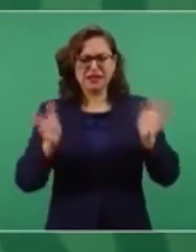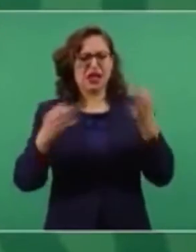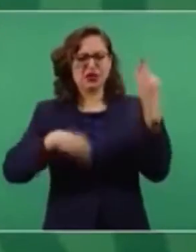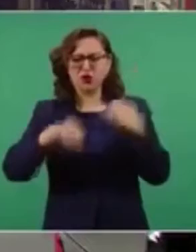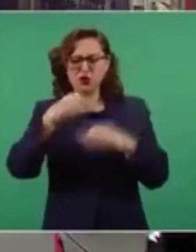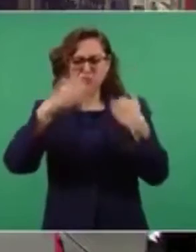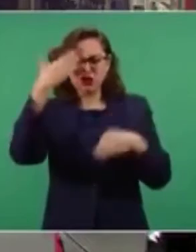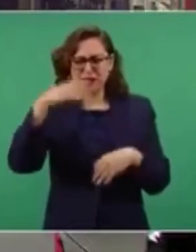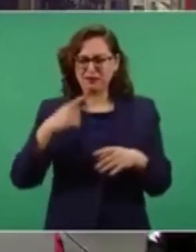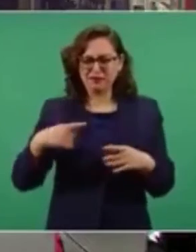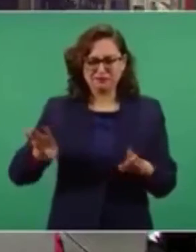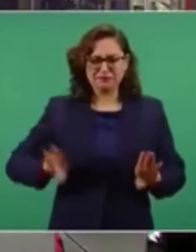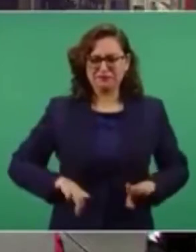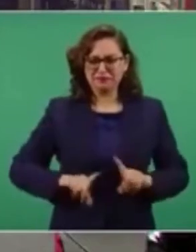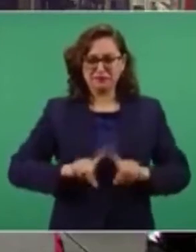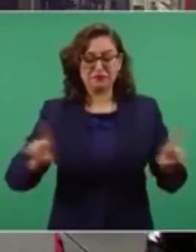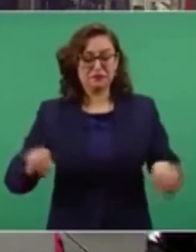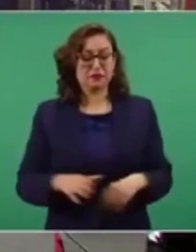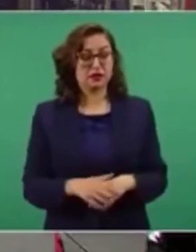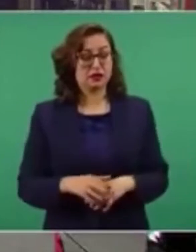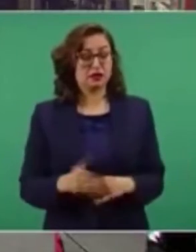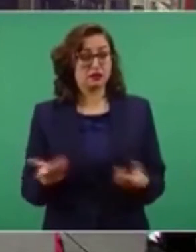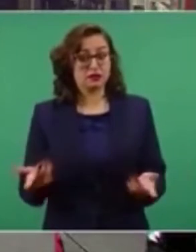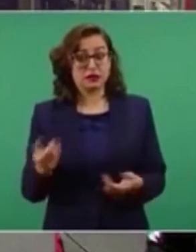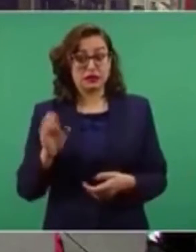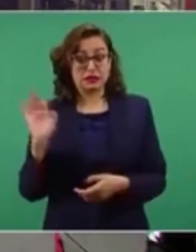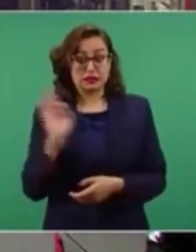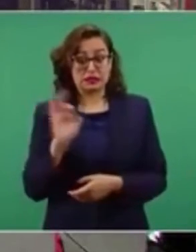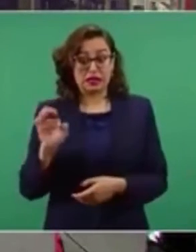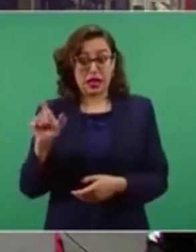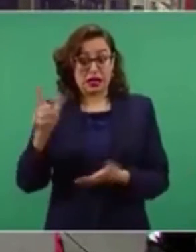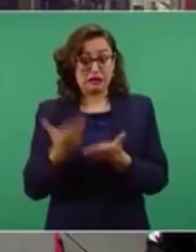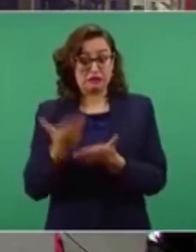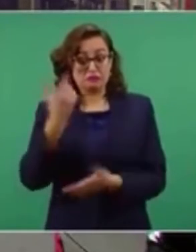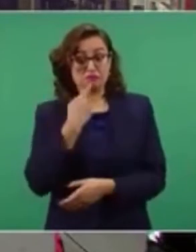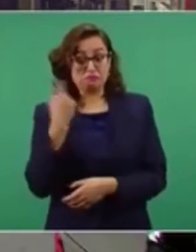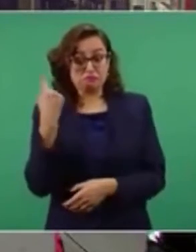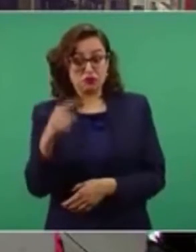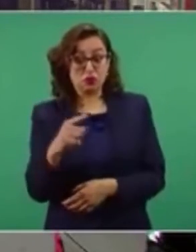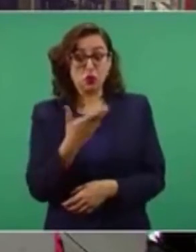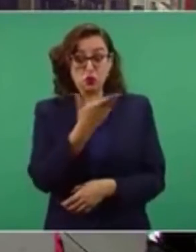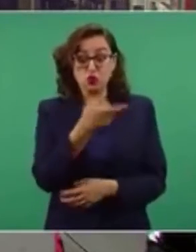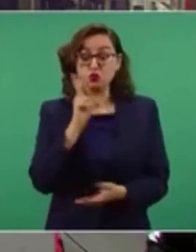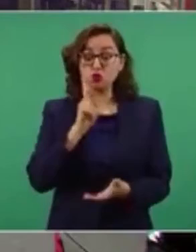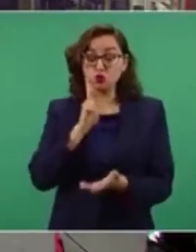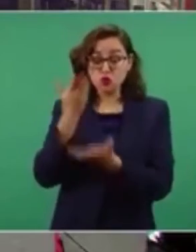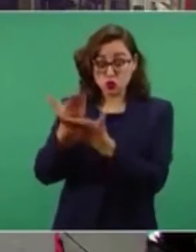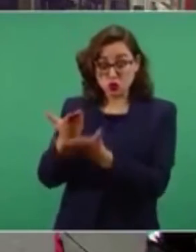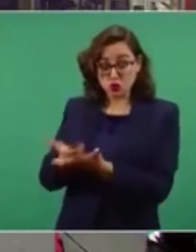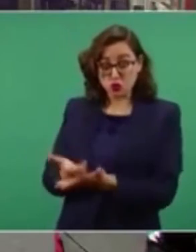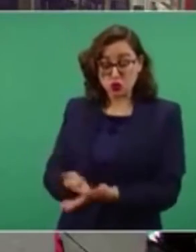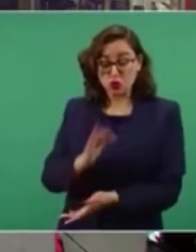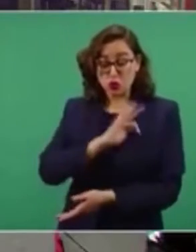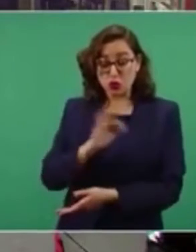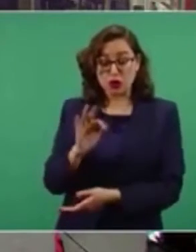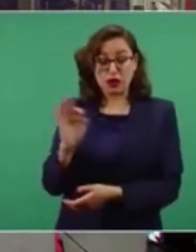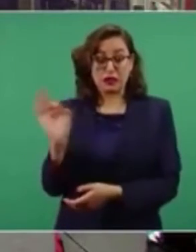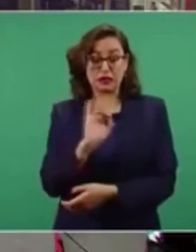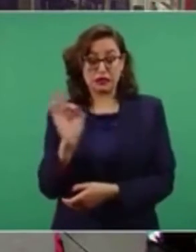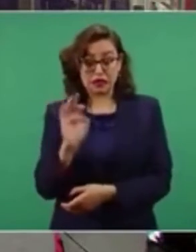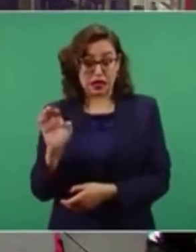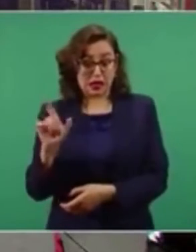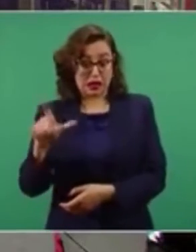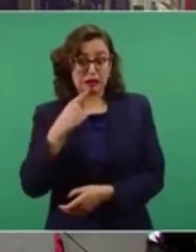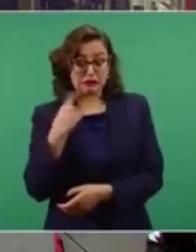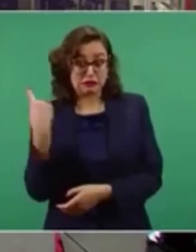si él llegara a denunciar, usted estaría dispuesto a sostener los dichos, a presentar las pruebas, si él llegara a proceder.